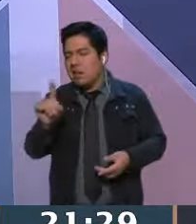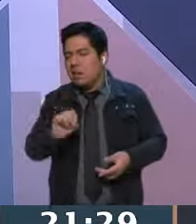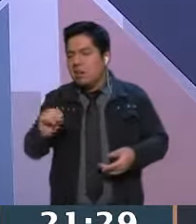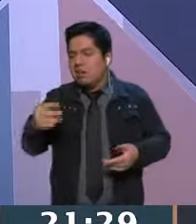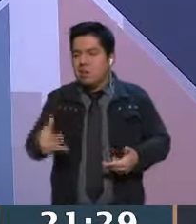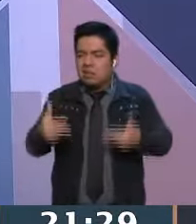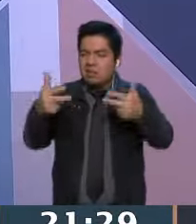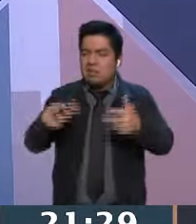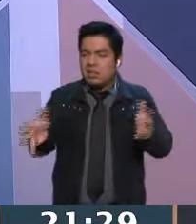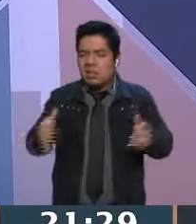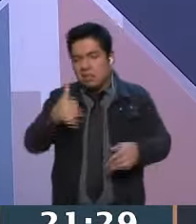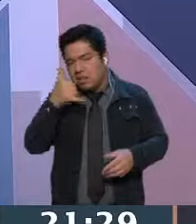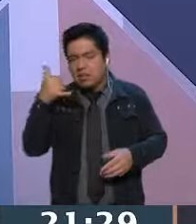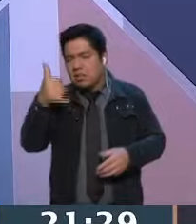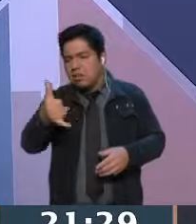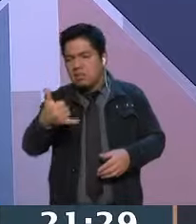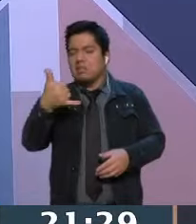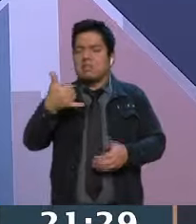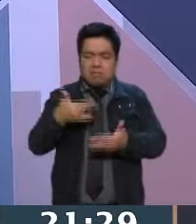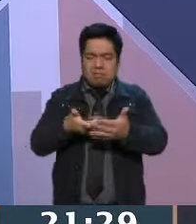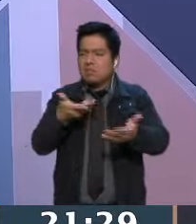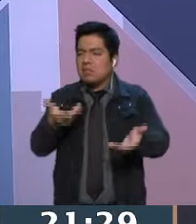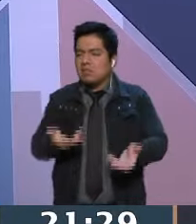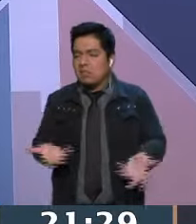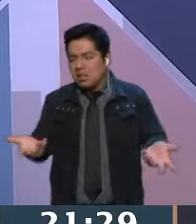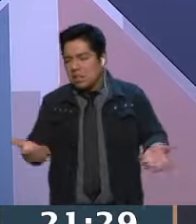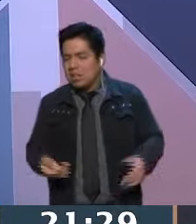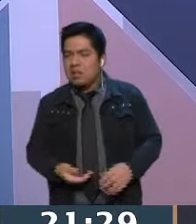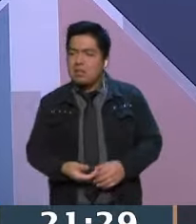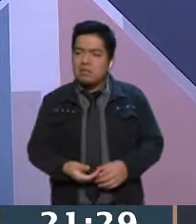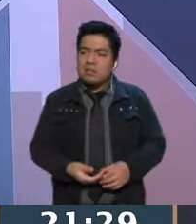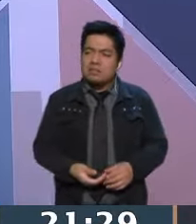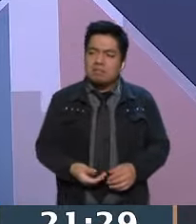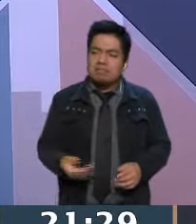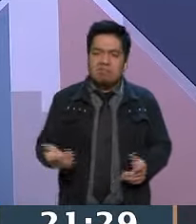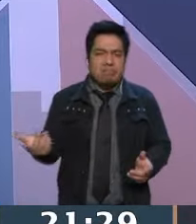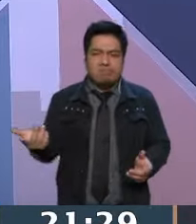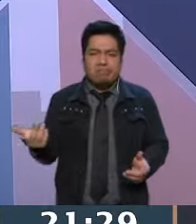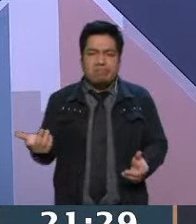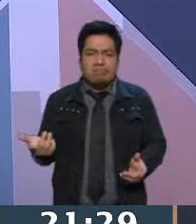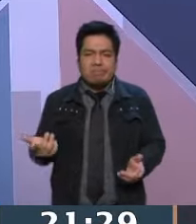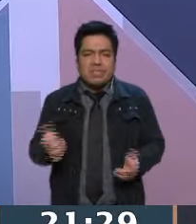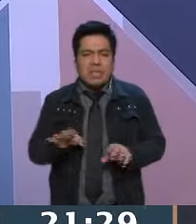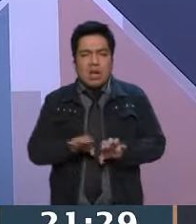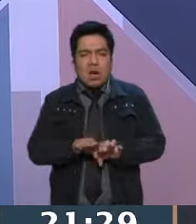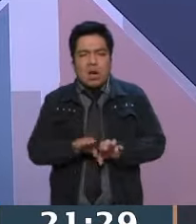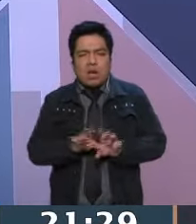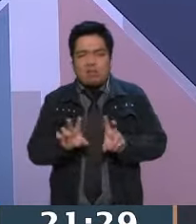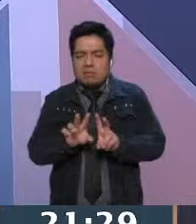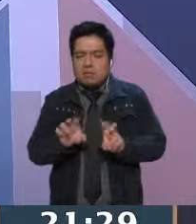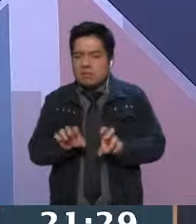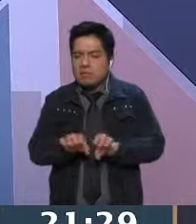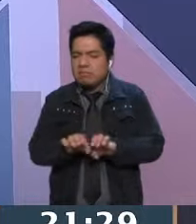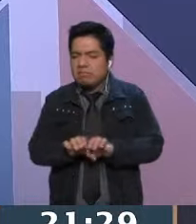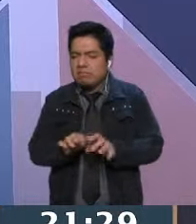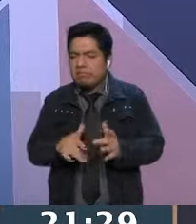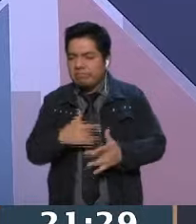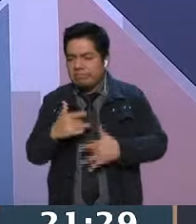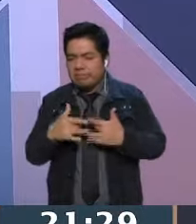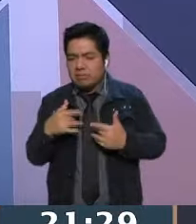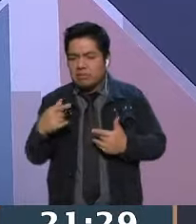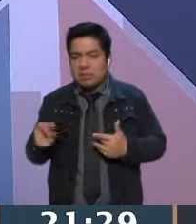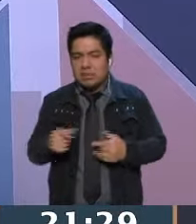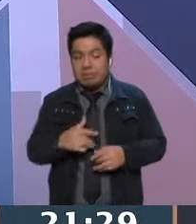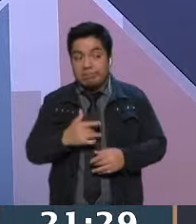Hablas por celular y los estás viendo hasta acá. O sea, realmente, sí ya es un tema en el cual más bien muestra sus